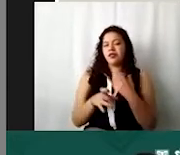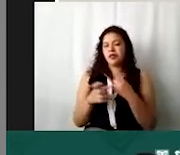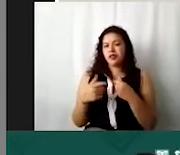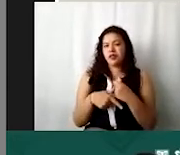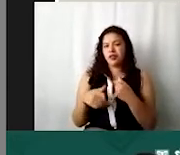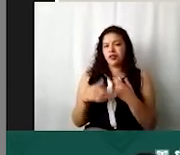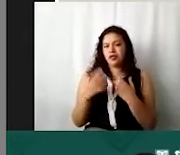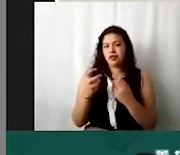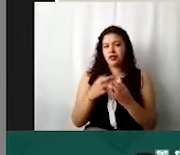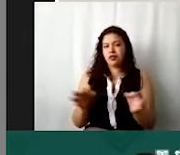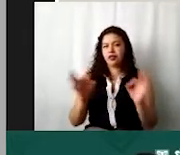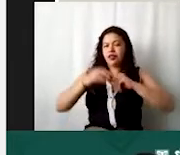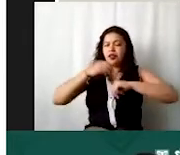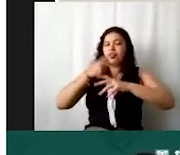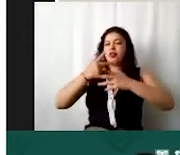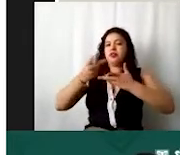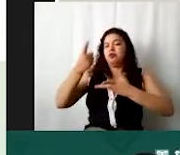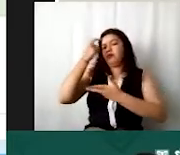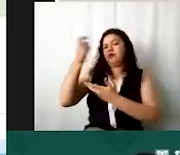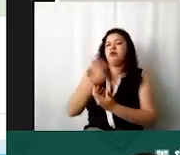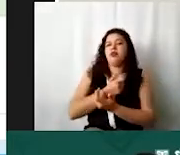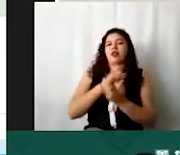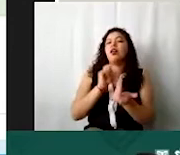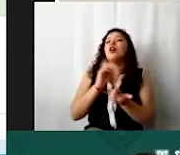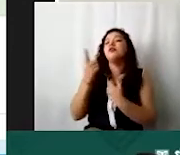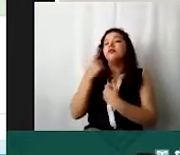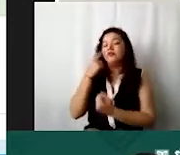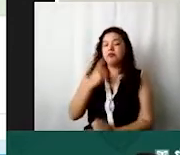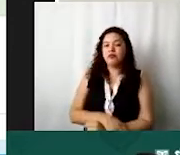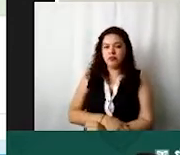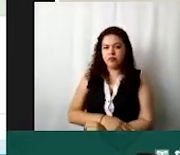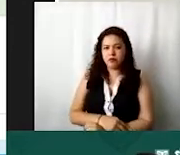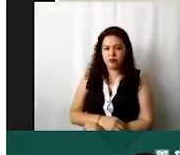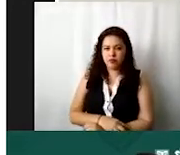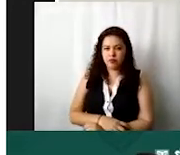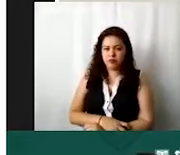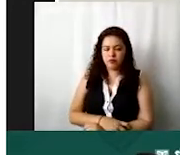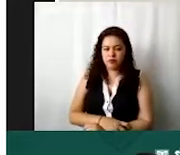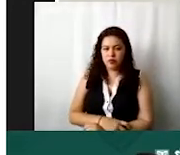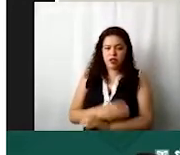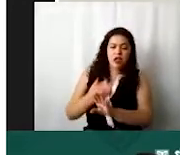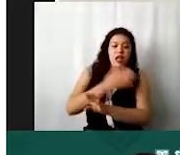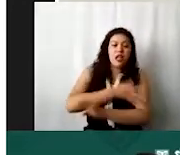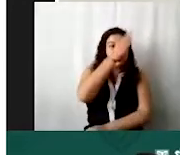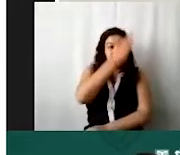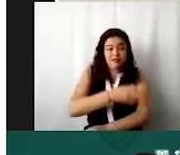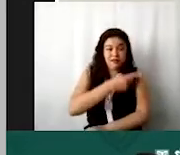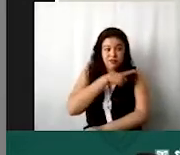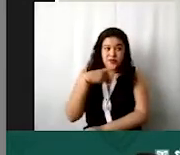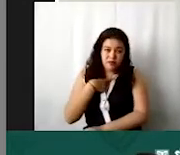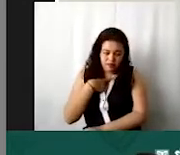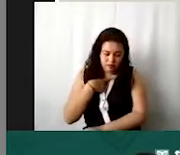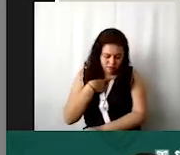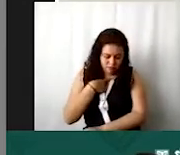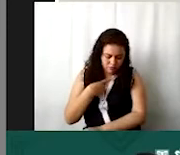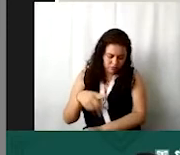importante que lo incluyan el presupuesto porque obviamente tienen que pedir autorización previa y si ustedes no no lo